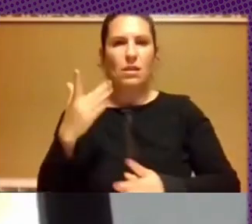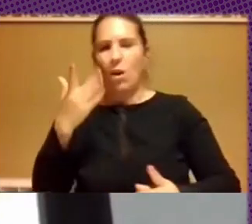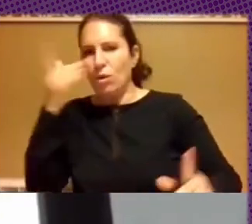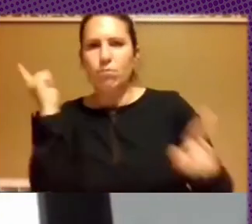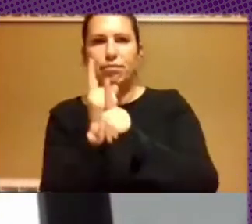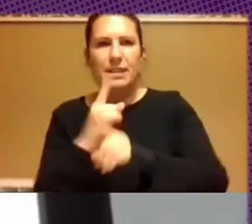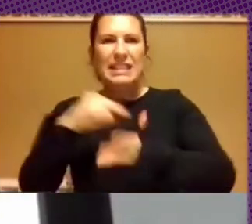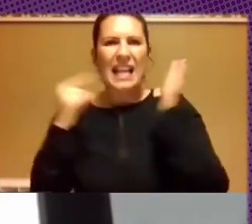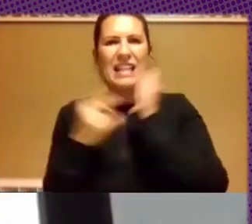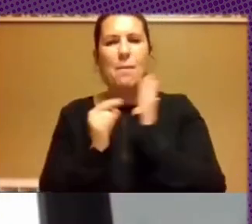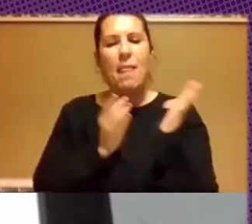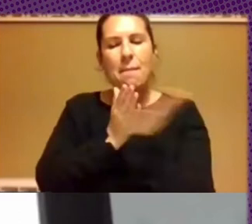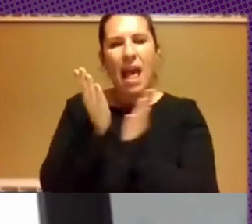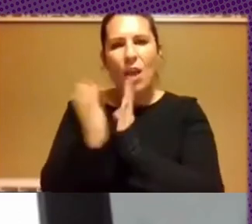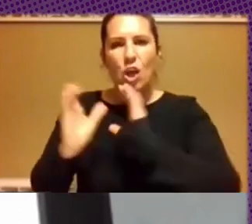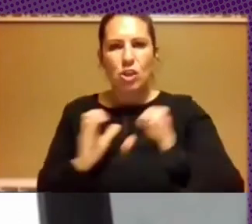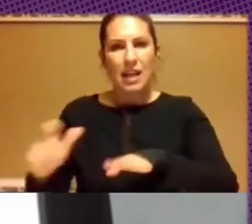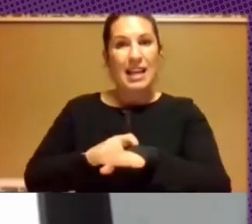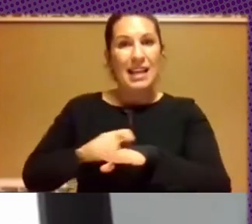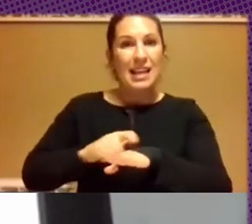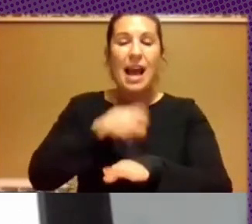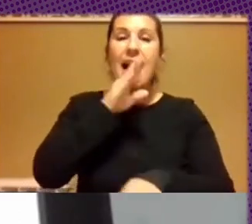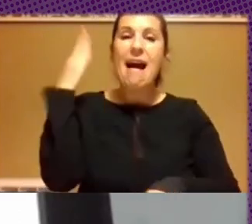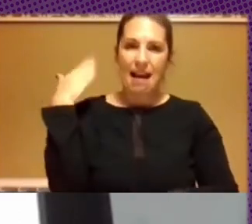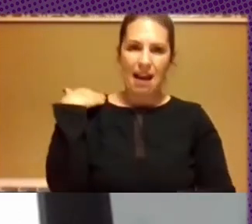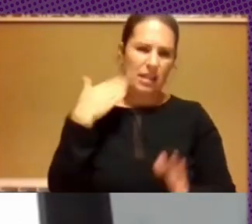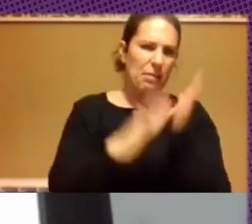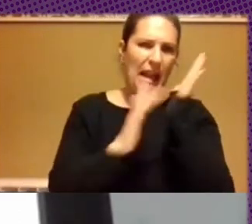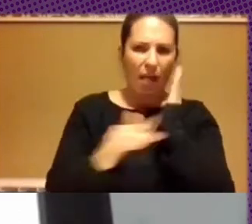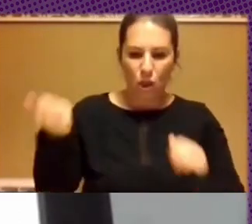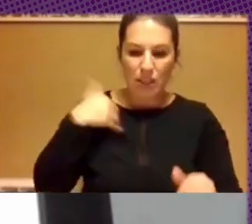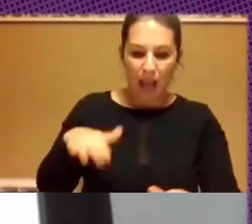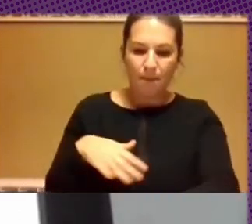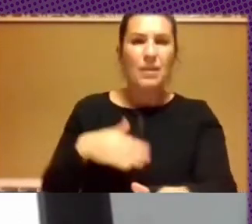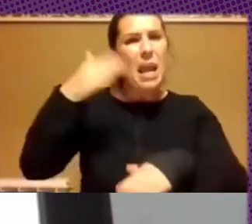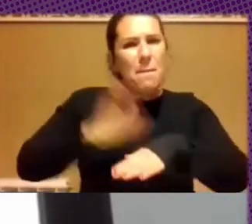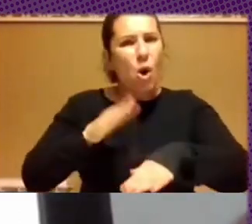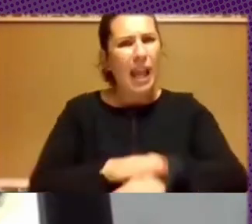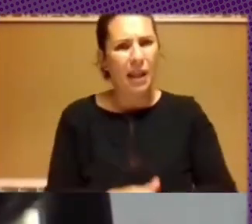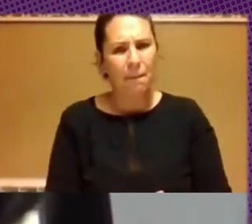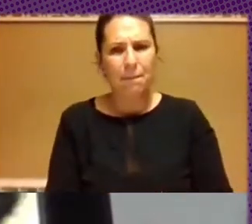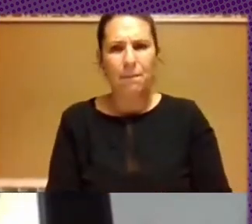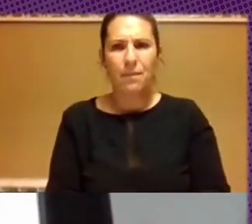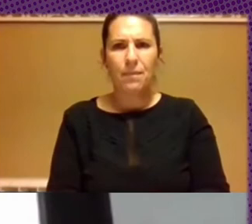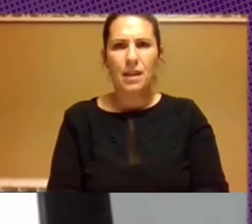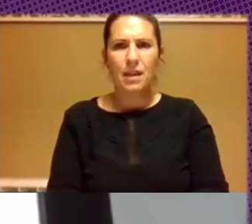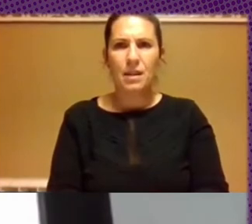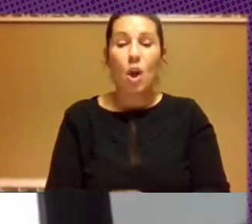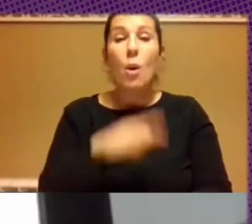sistema de medios caracterizado como lo hice antes. ¿Y por qué eso se da así? Porque la